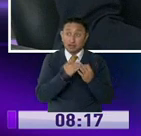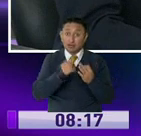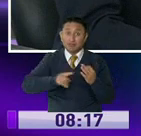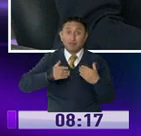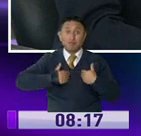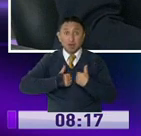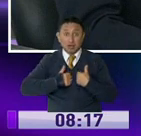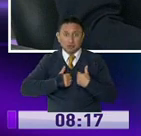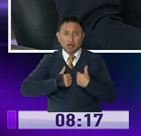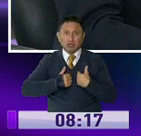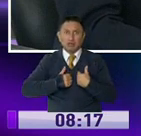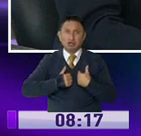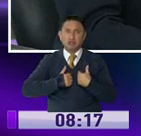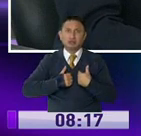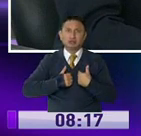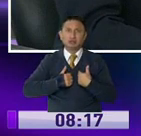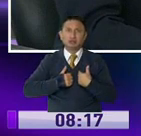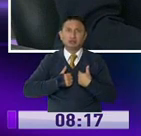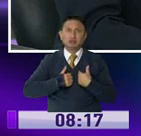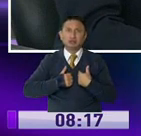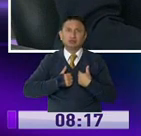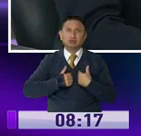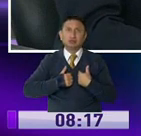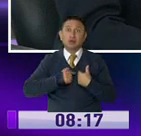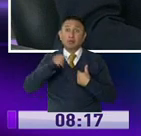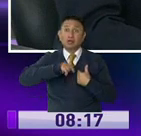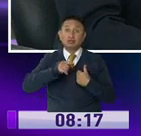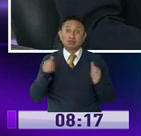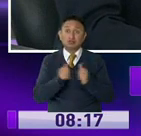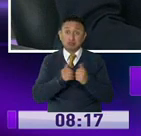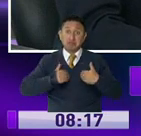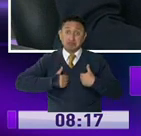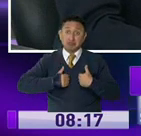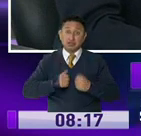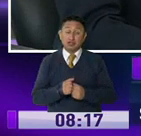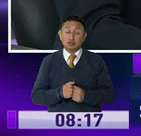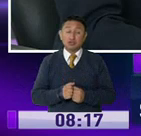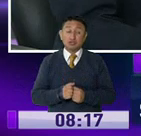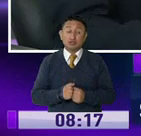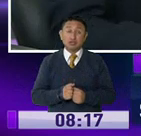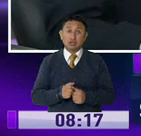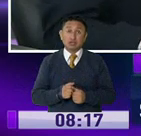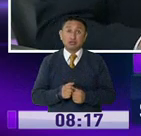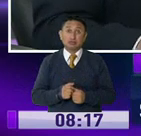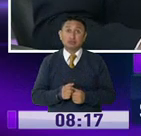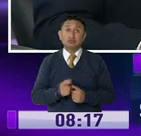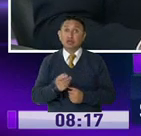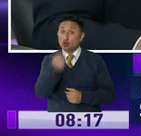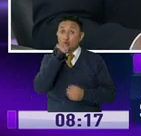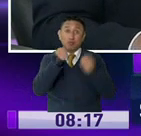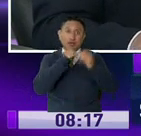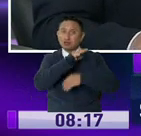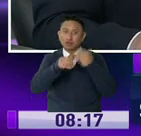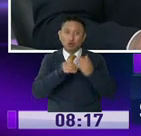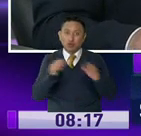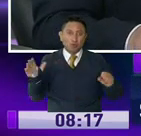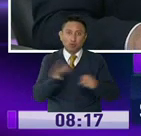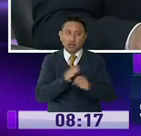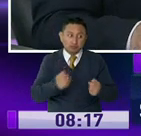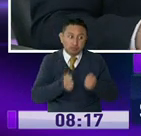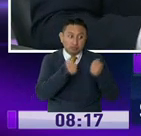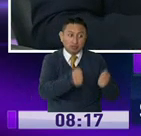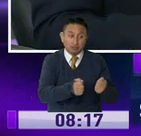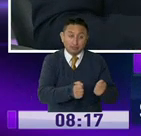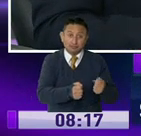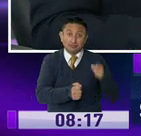animalitos también. Hay personas que han ingresado con animalitos al espacio. Se les está dando toda la alimentación completa y,